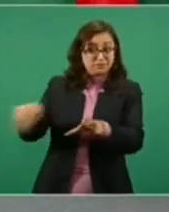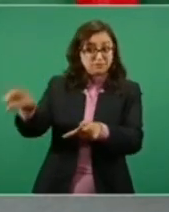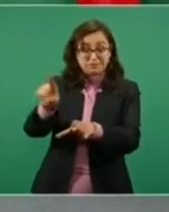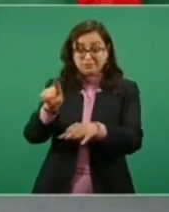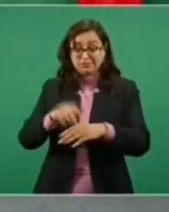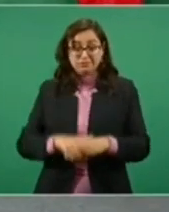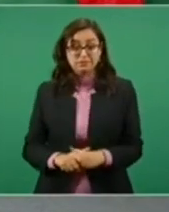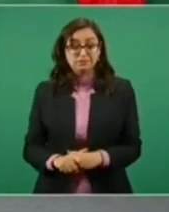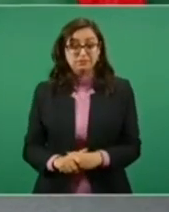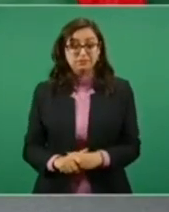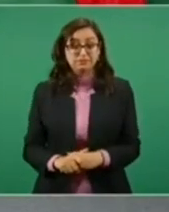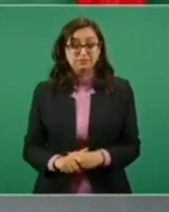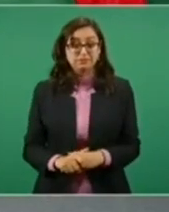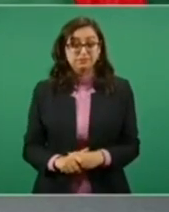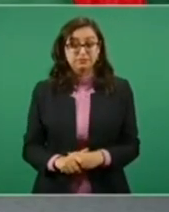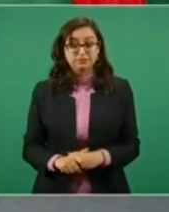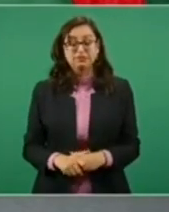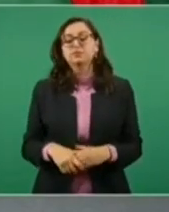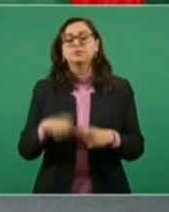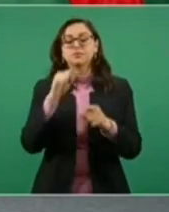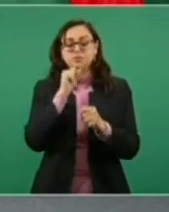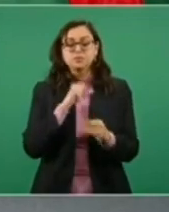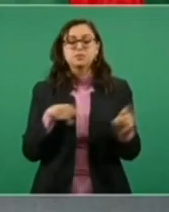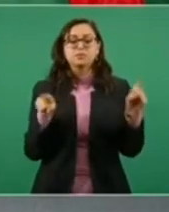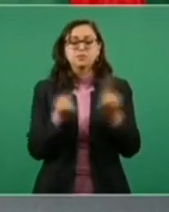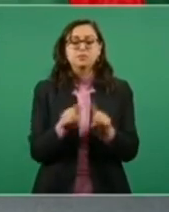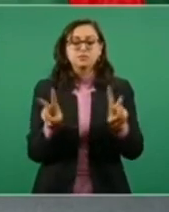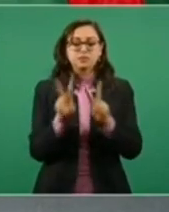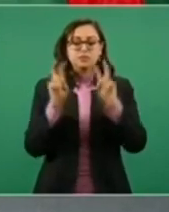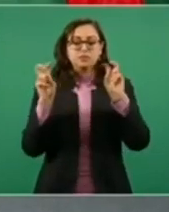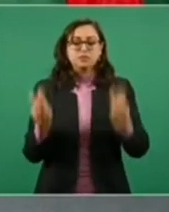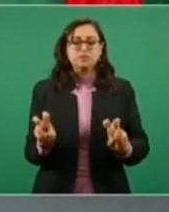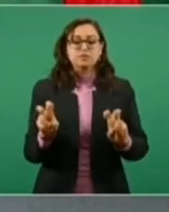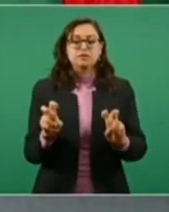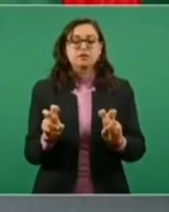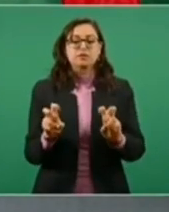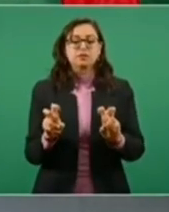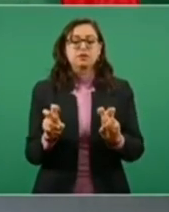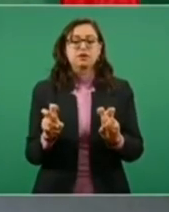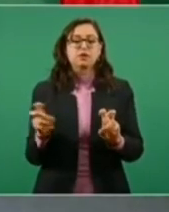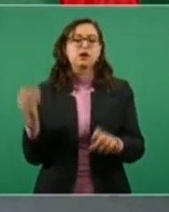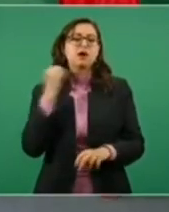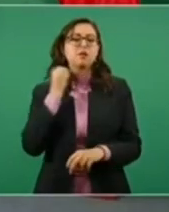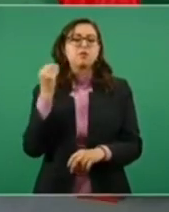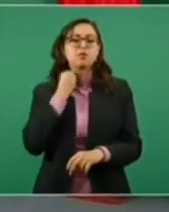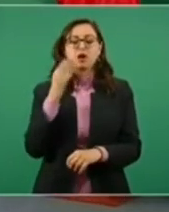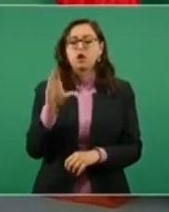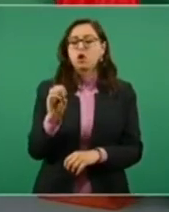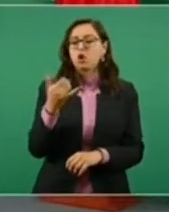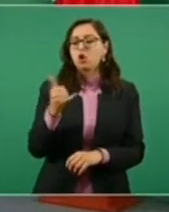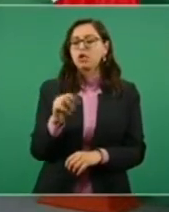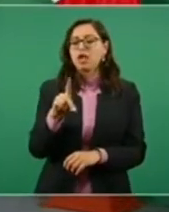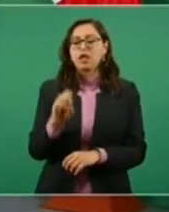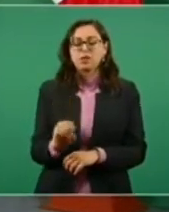Lo mismo en el caso del abogado Collado,